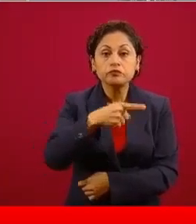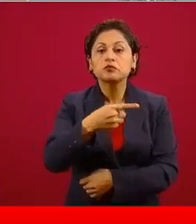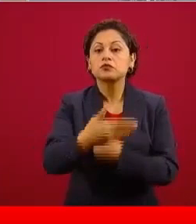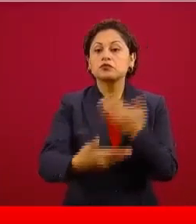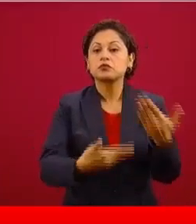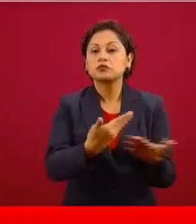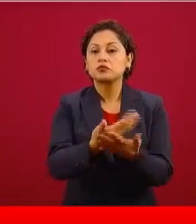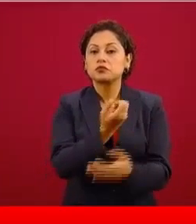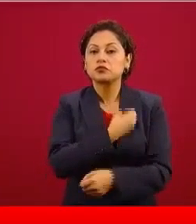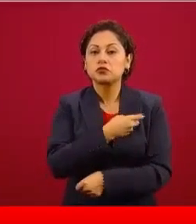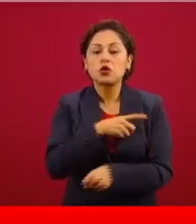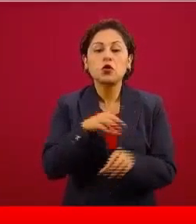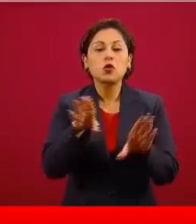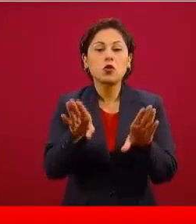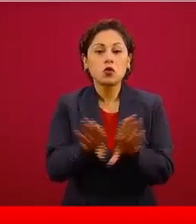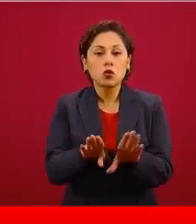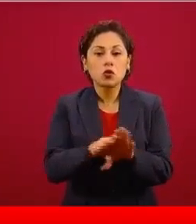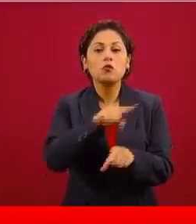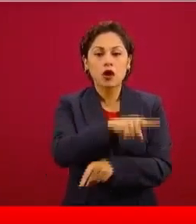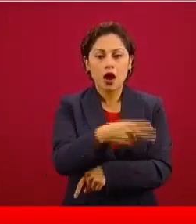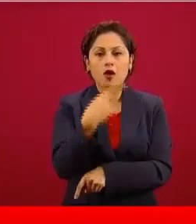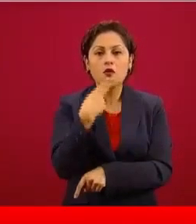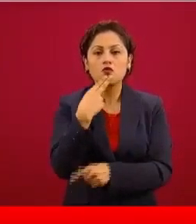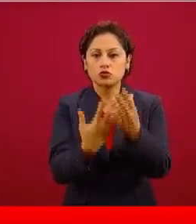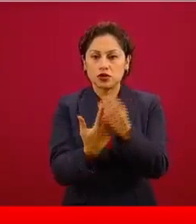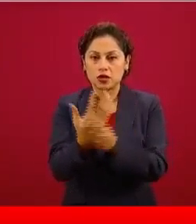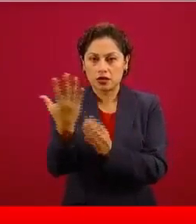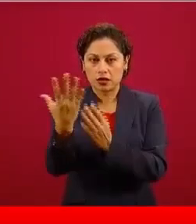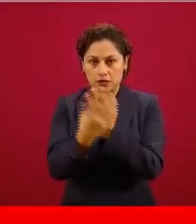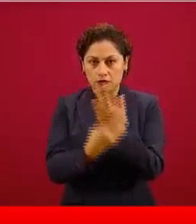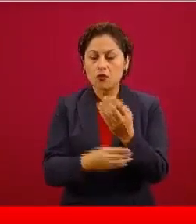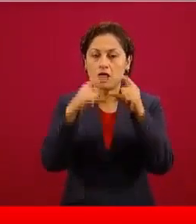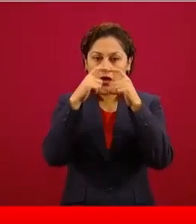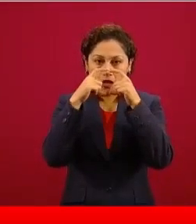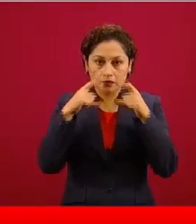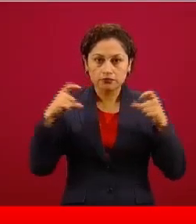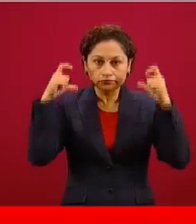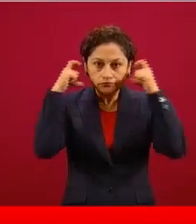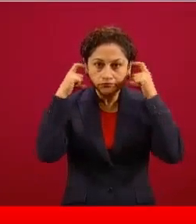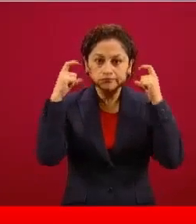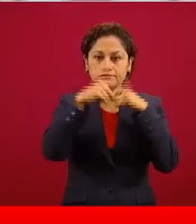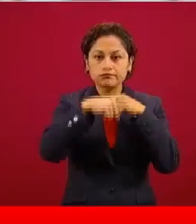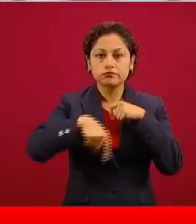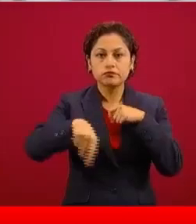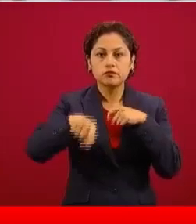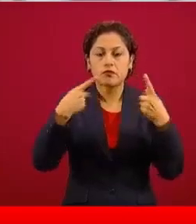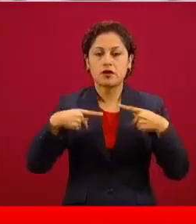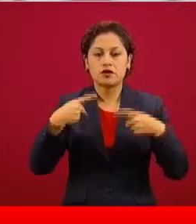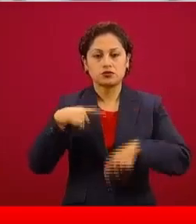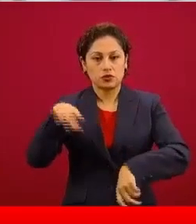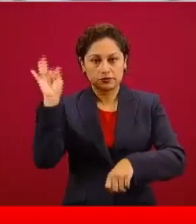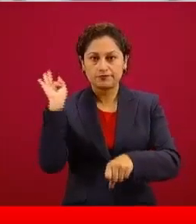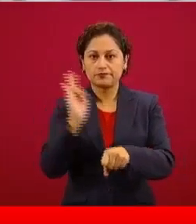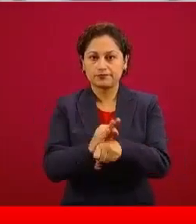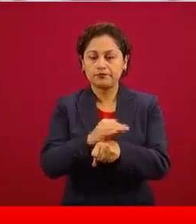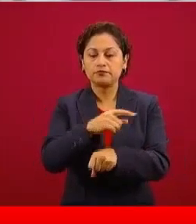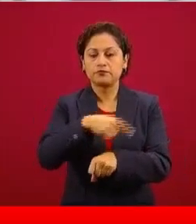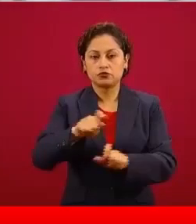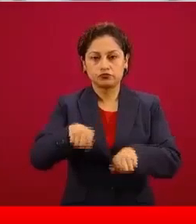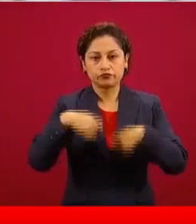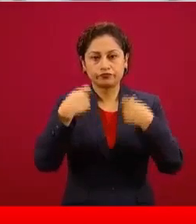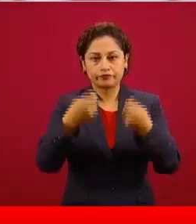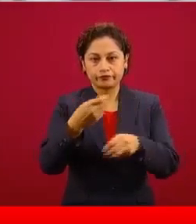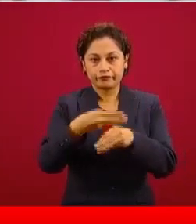que usan guantes, que usan cubrebocas, que le están dando protección a sus trabajadores y a sus clientes. Y